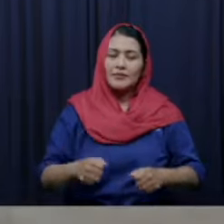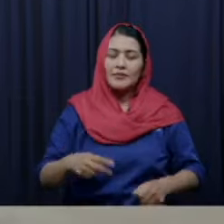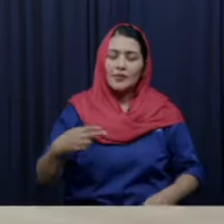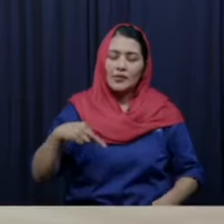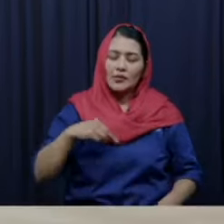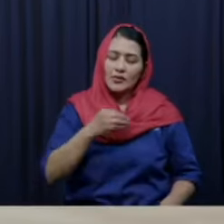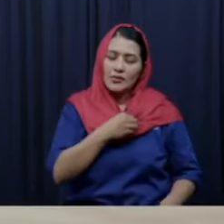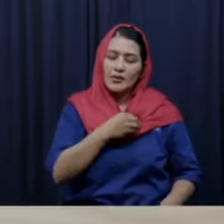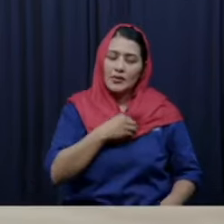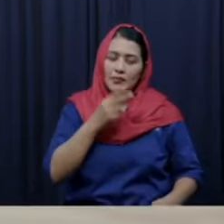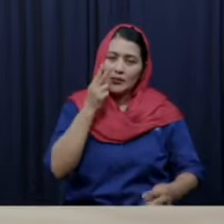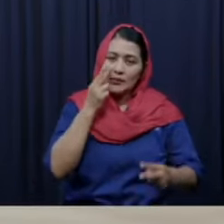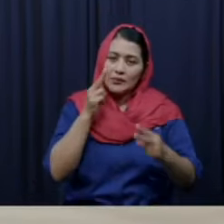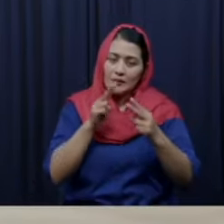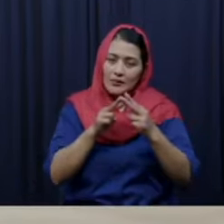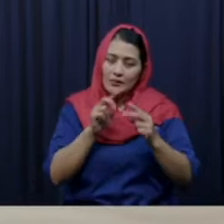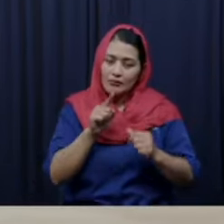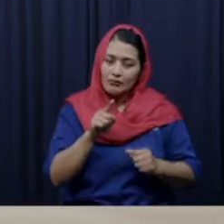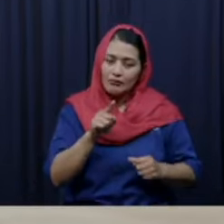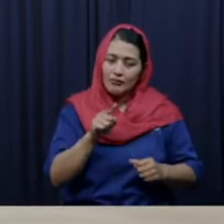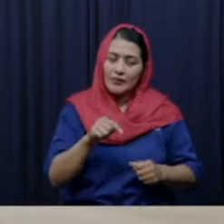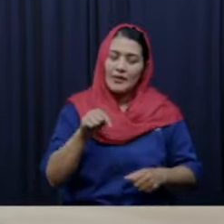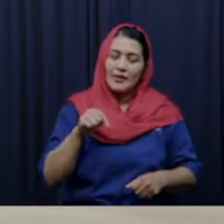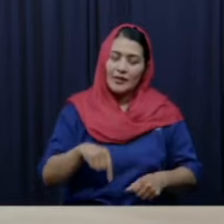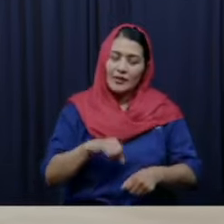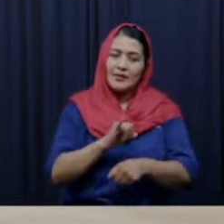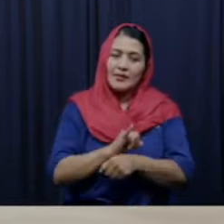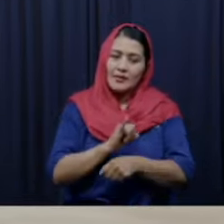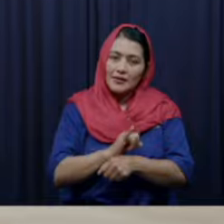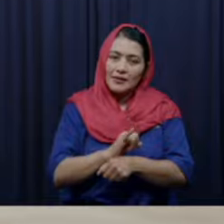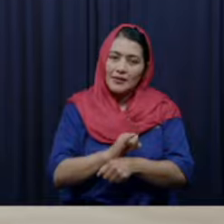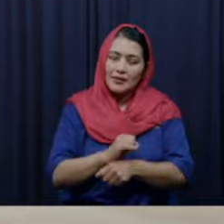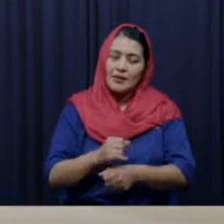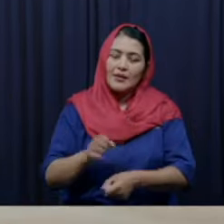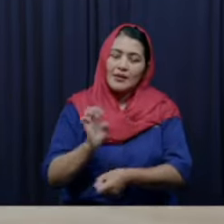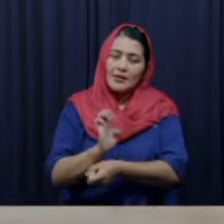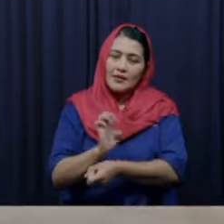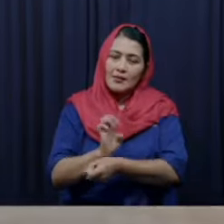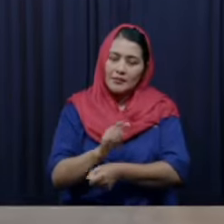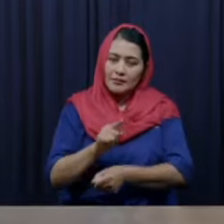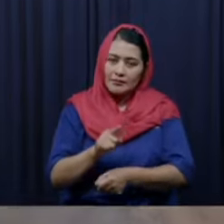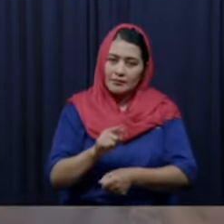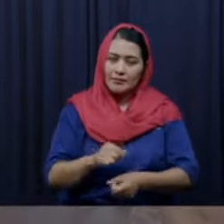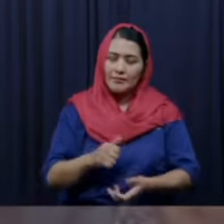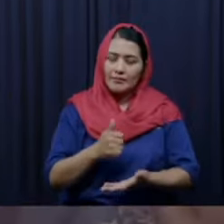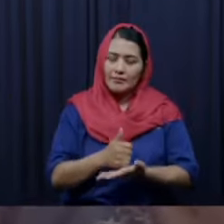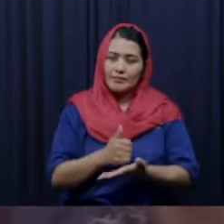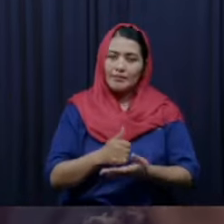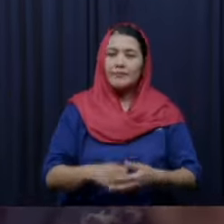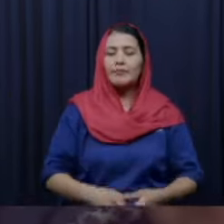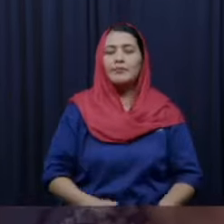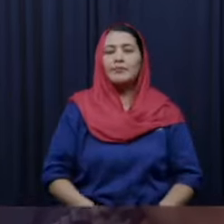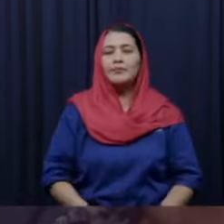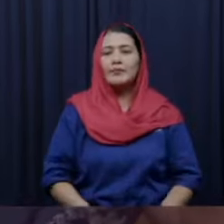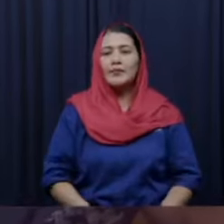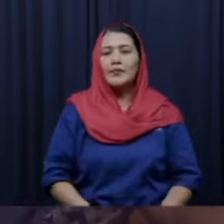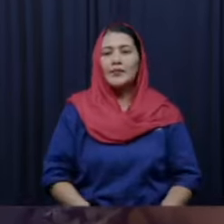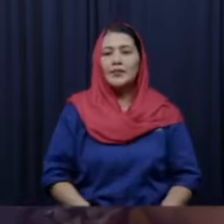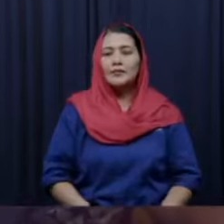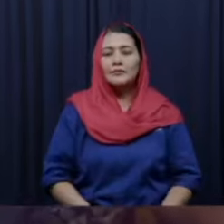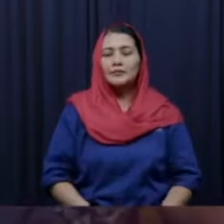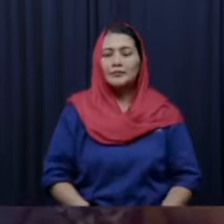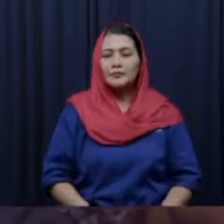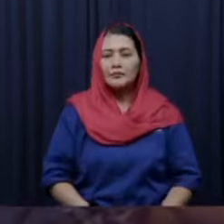quisiera pedir a los padres de Matías Alberto Santos González no sé si están por acá sino que se acerquen por favor vamos a